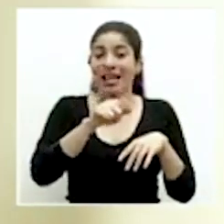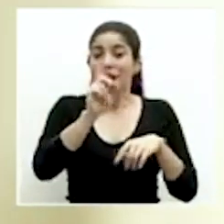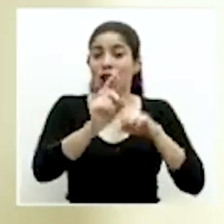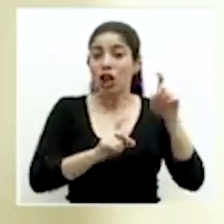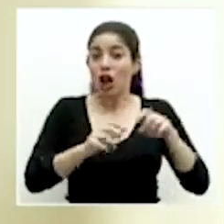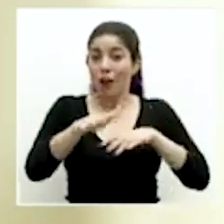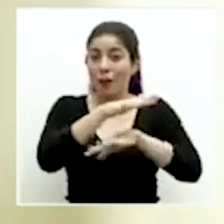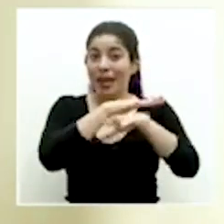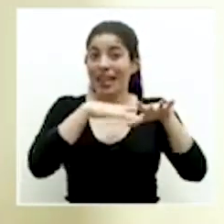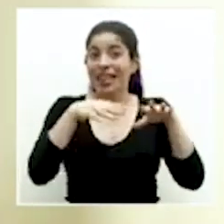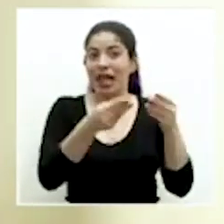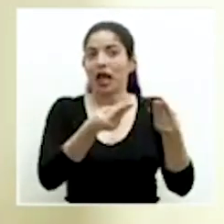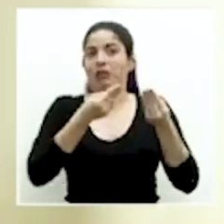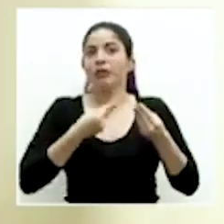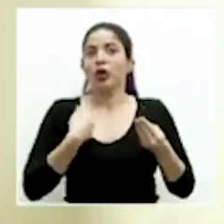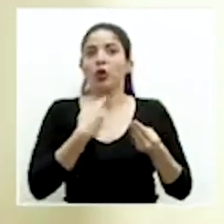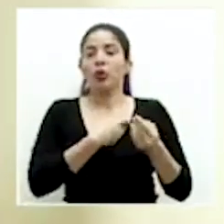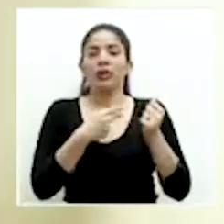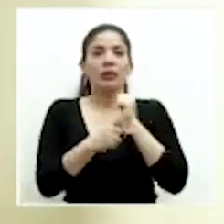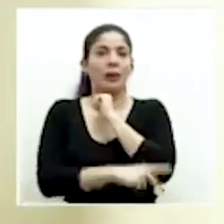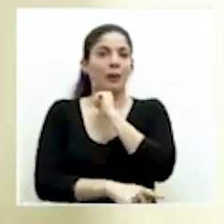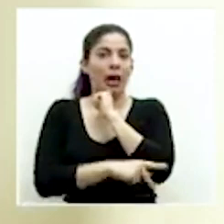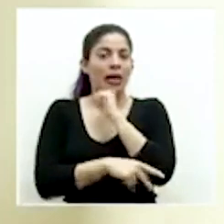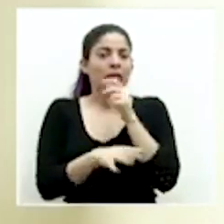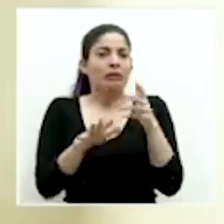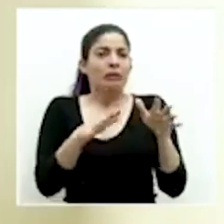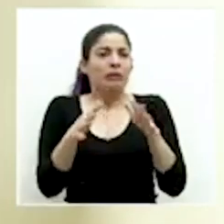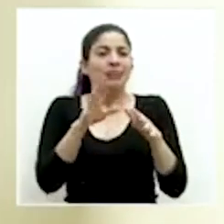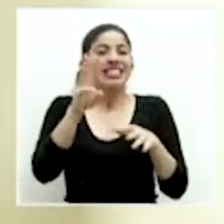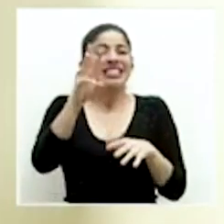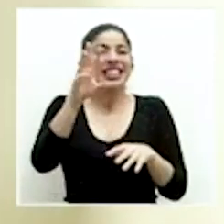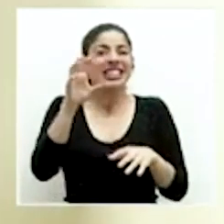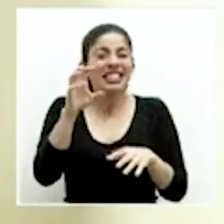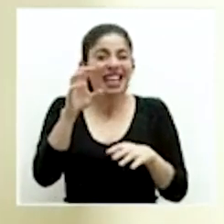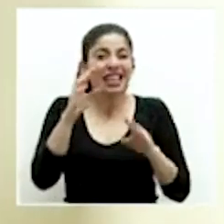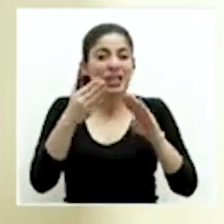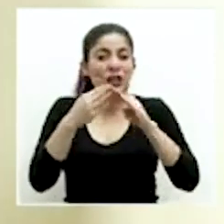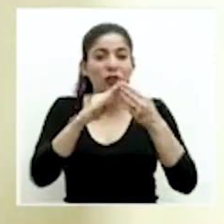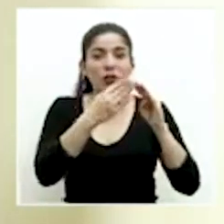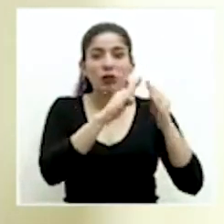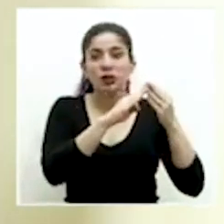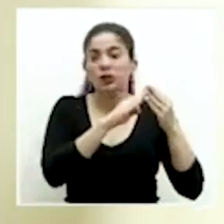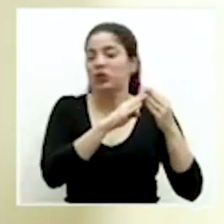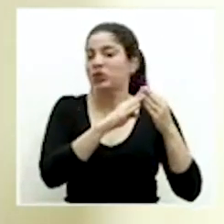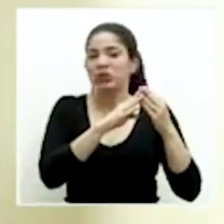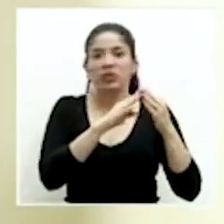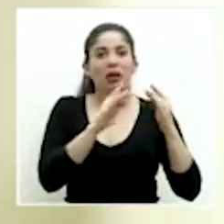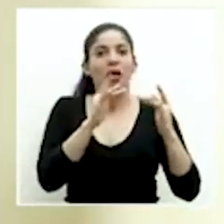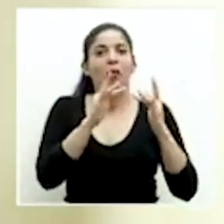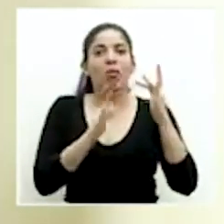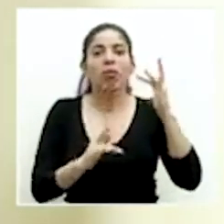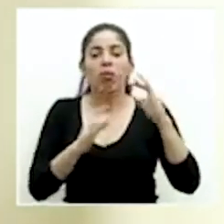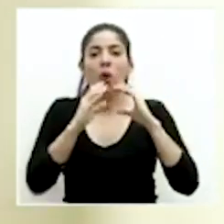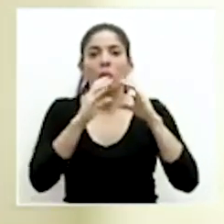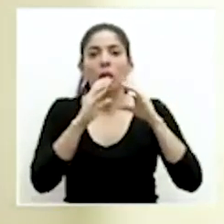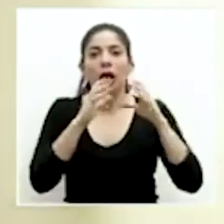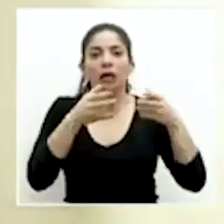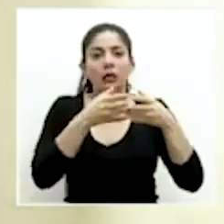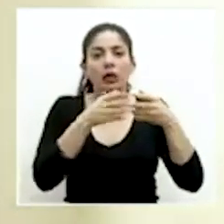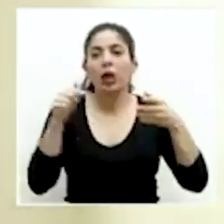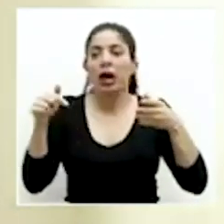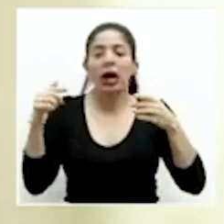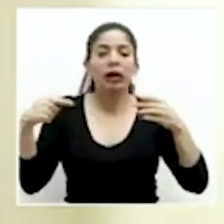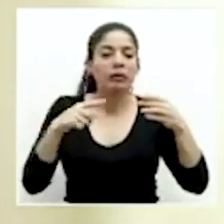significó para nuestro país más o menos 600 poblados que quedaron incomunicados durante la